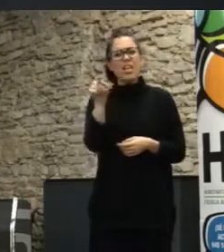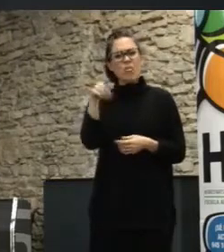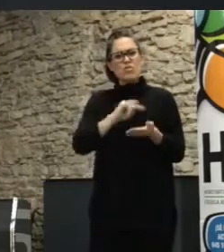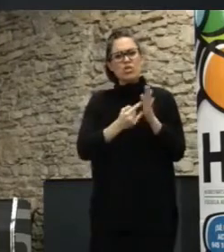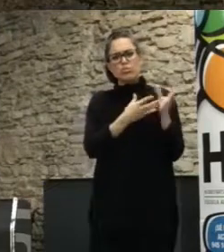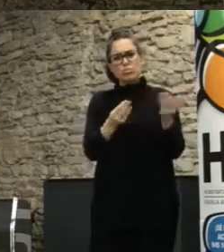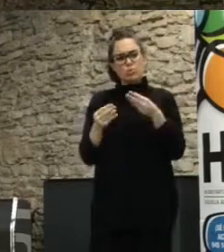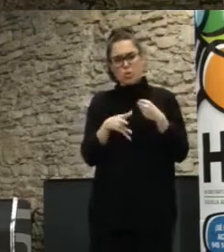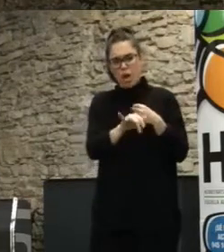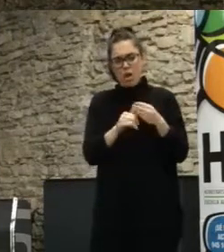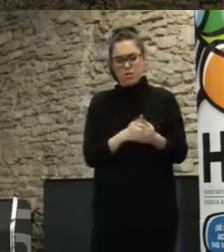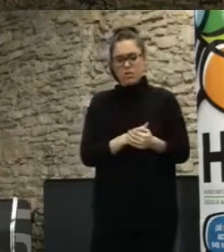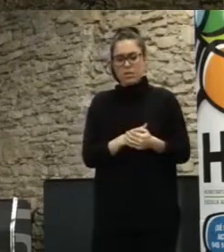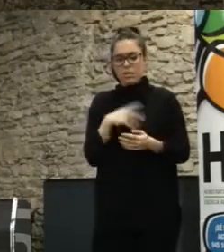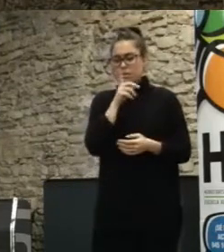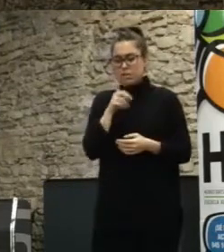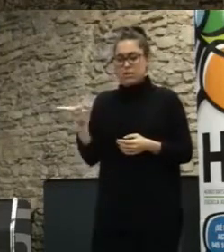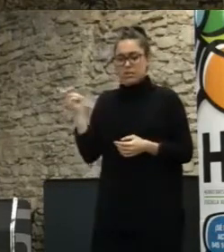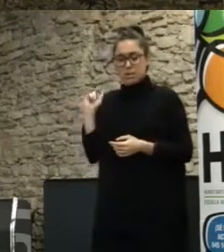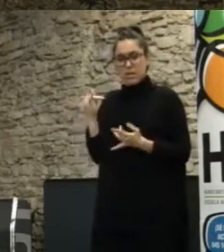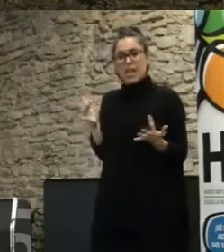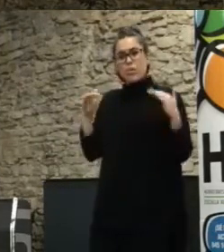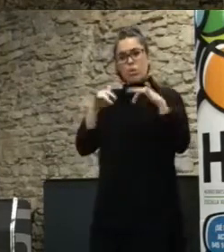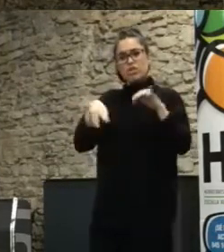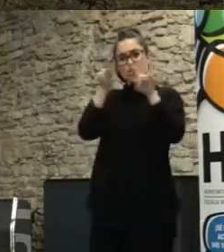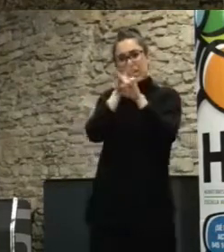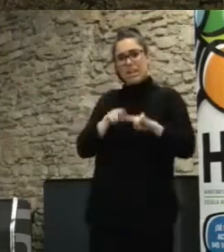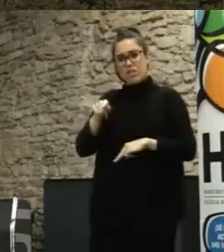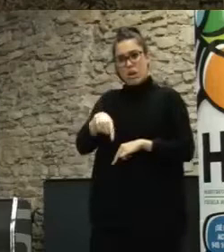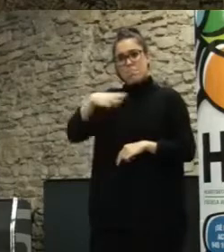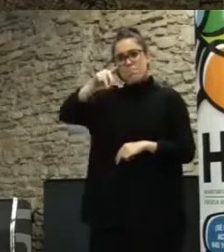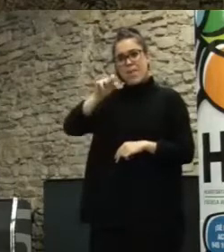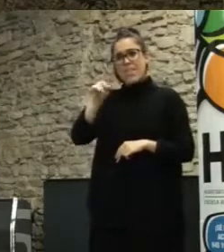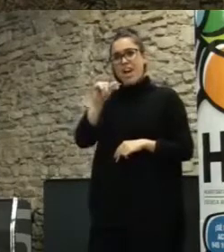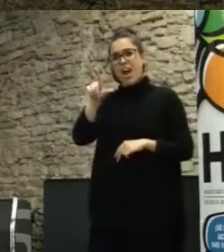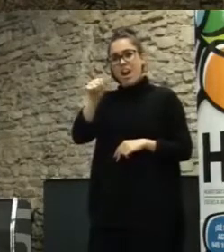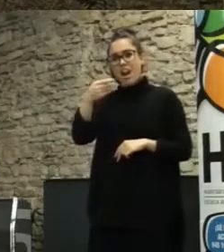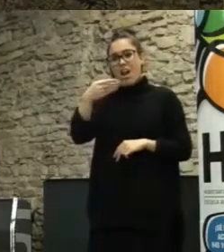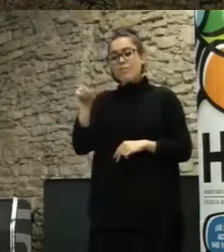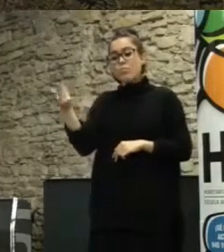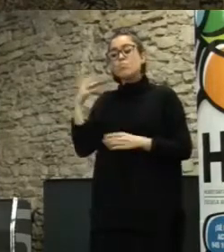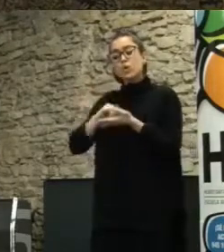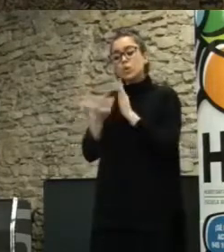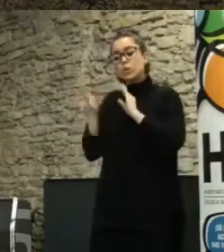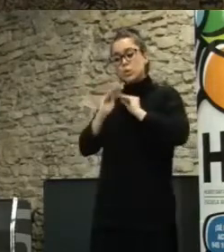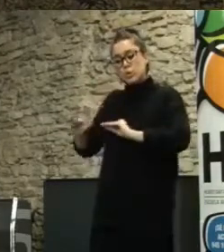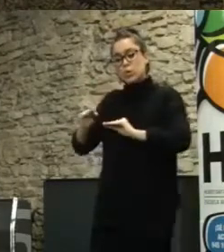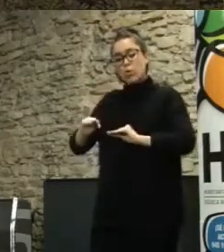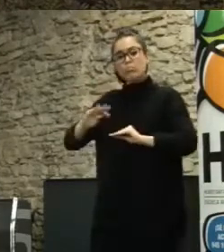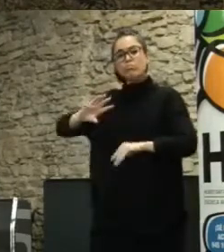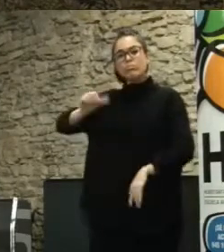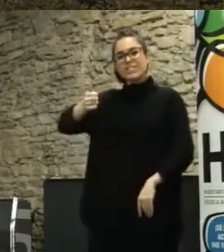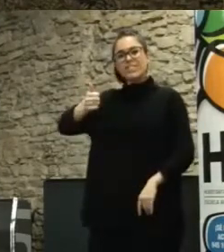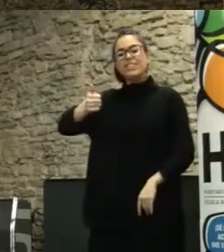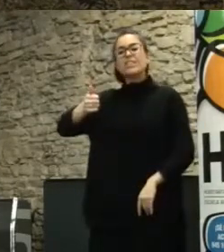pasado en uno de los encuentros internacionales de Medialab, de prototipado, su proyecto ganó, se llamó Democracia Híbrida y